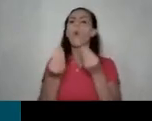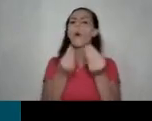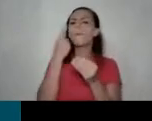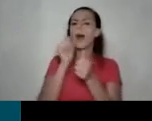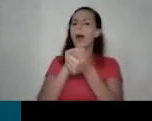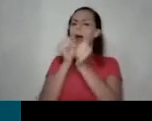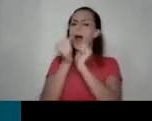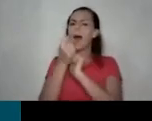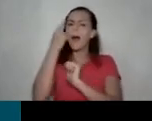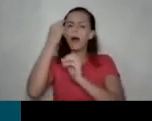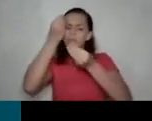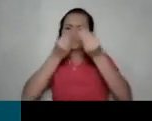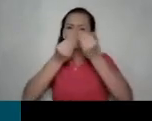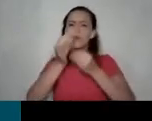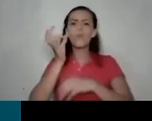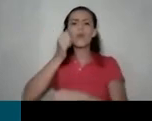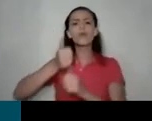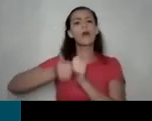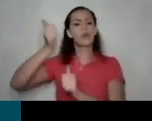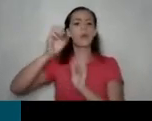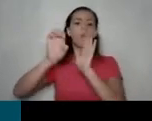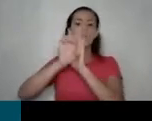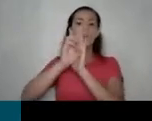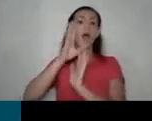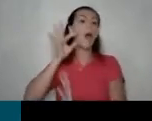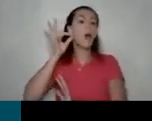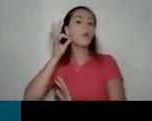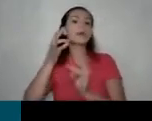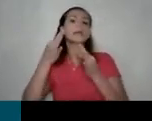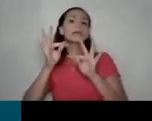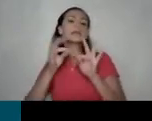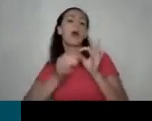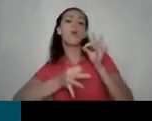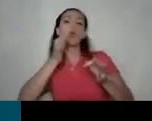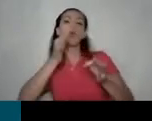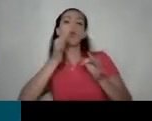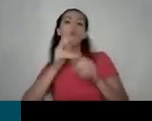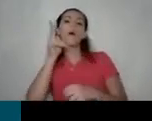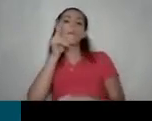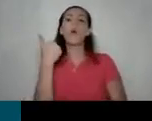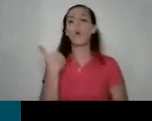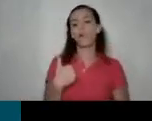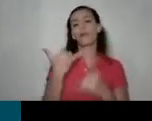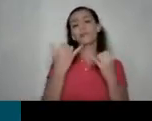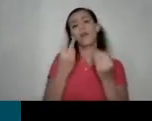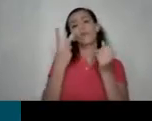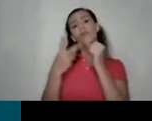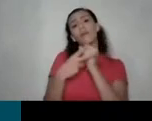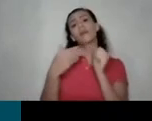por ejemplo a las abuelas que tratan de justificar el machismo de los hombres ya que muchas veces tienen un pensamiento cerrado